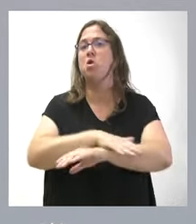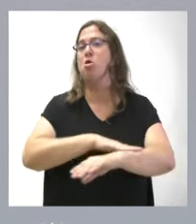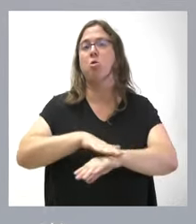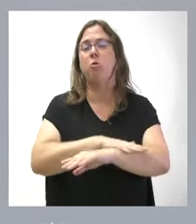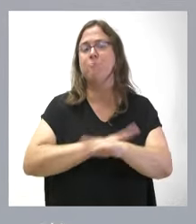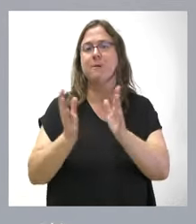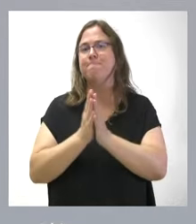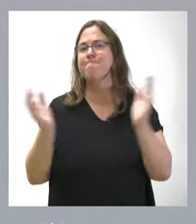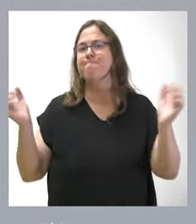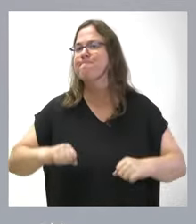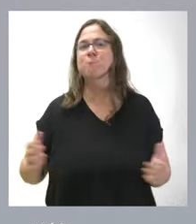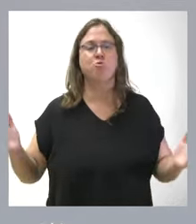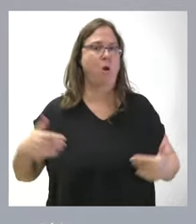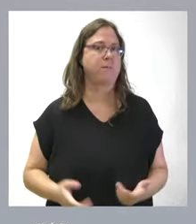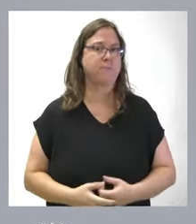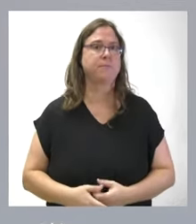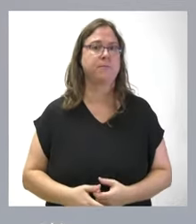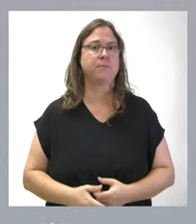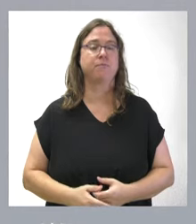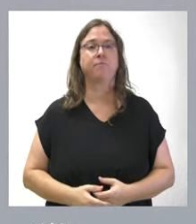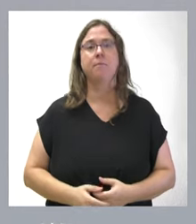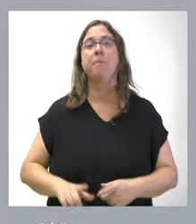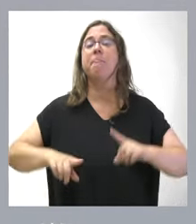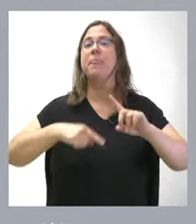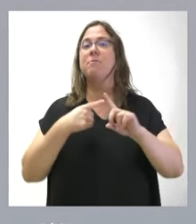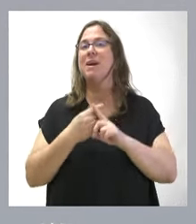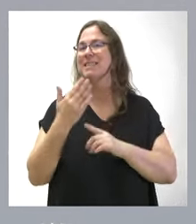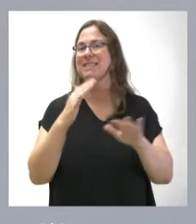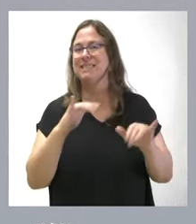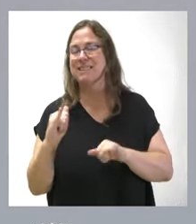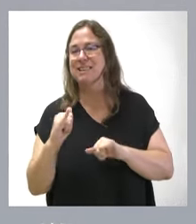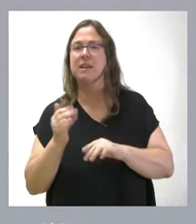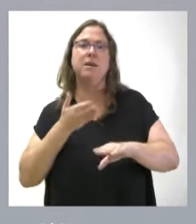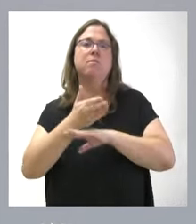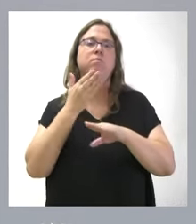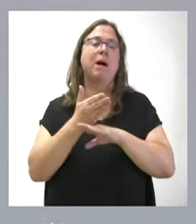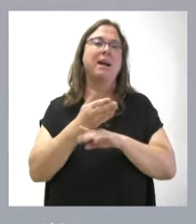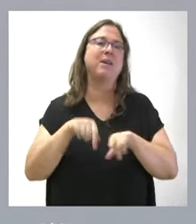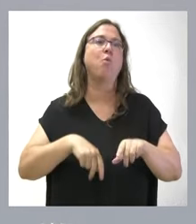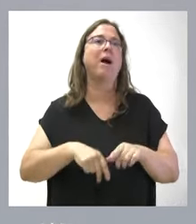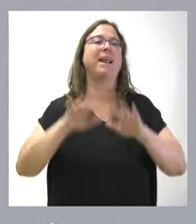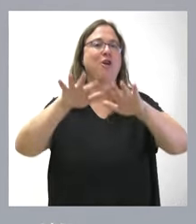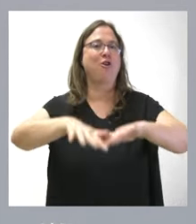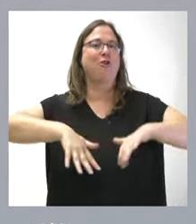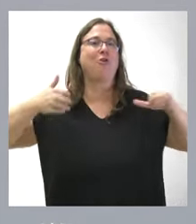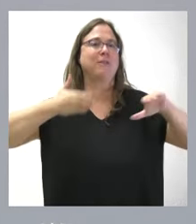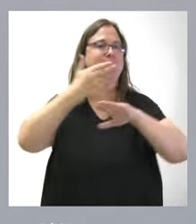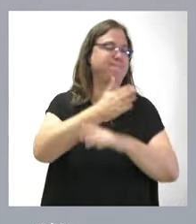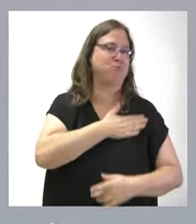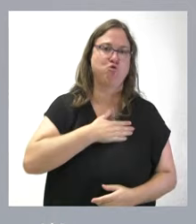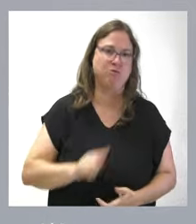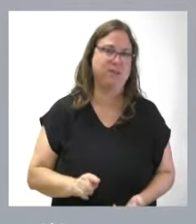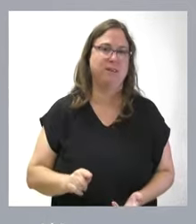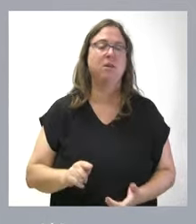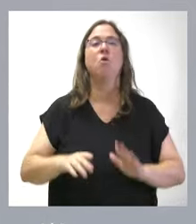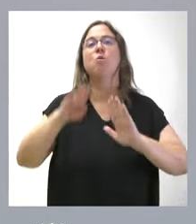calificar ese acuerdo y ni siquiera quiere comparecer en las Cortes Generales para dar explicaciones sobre el contenido del mismo, cuál